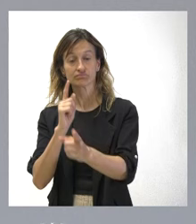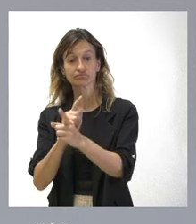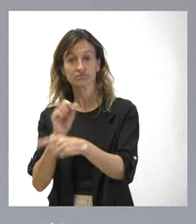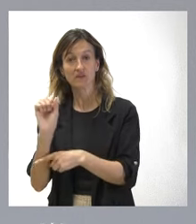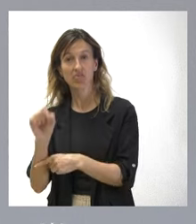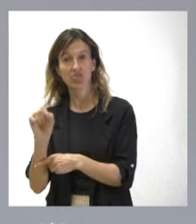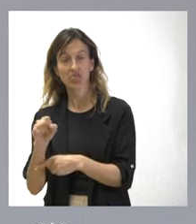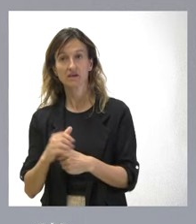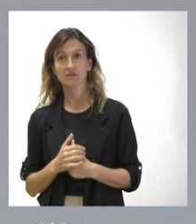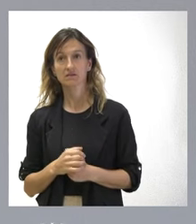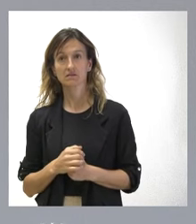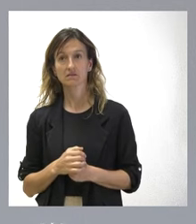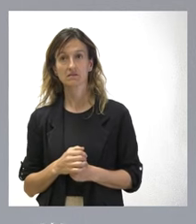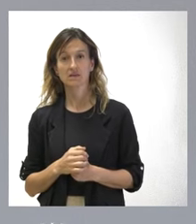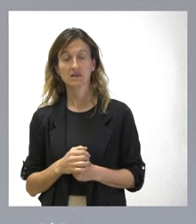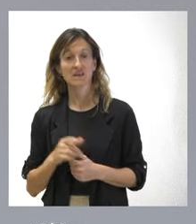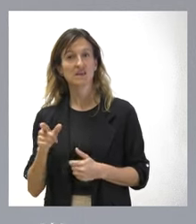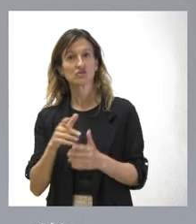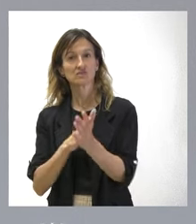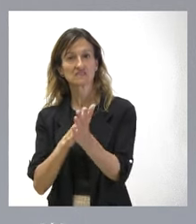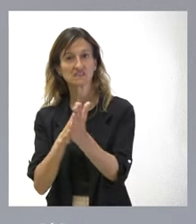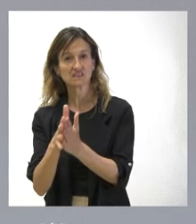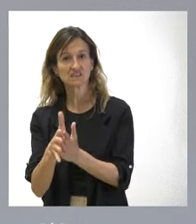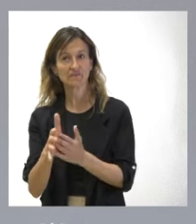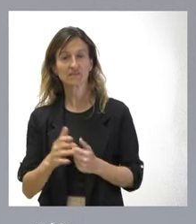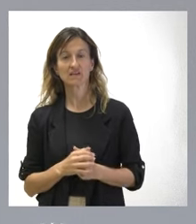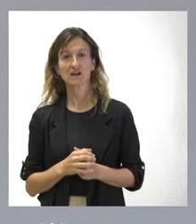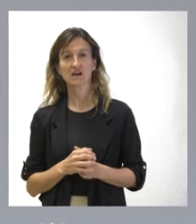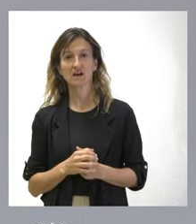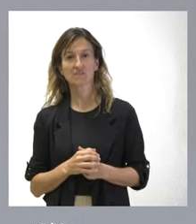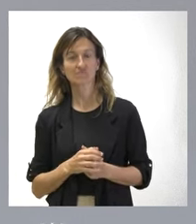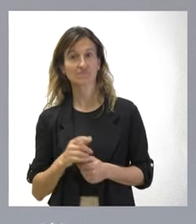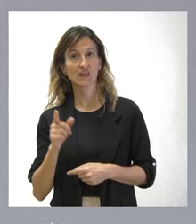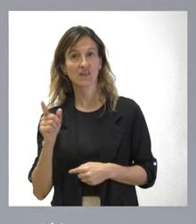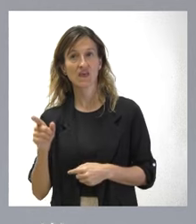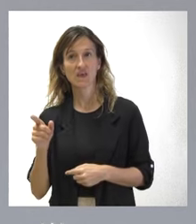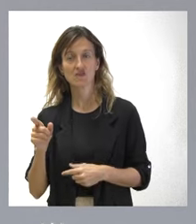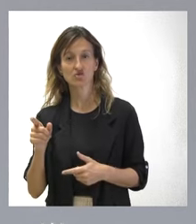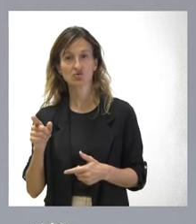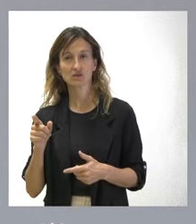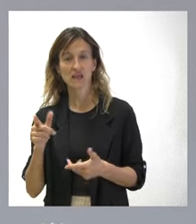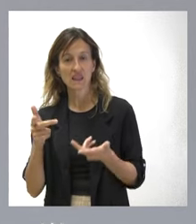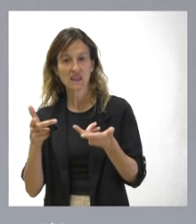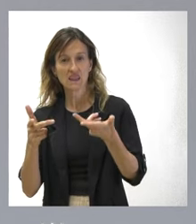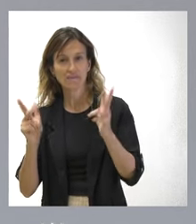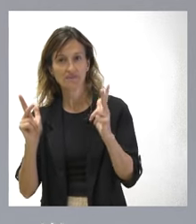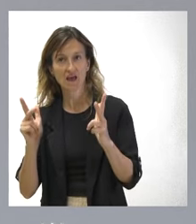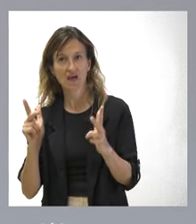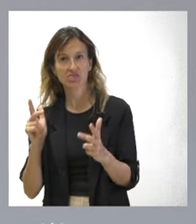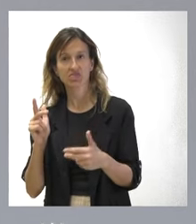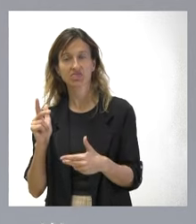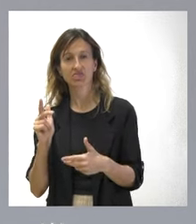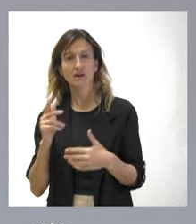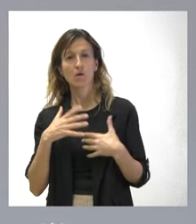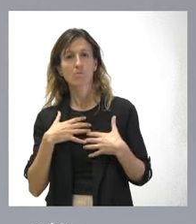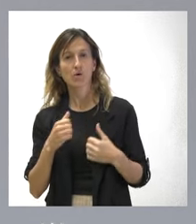nueva exteriorización de una injerencia en lo que puede ser la libertad, no solo del Poder